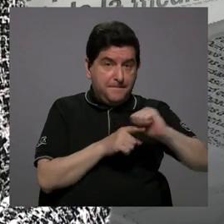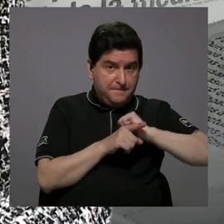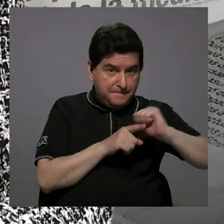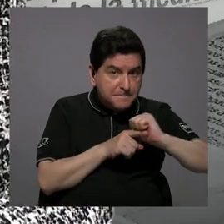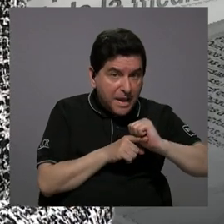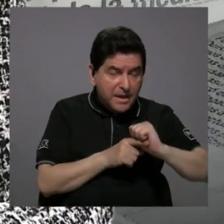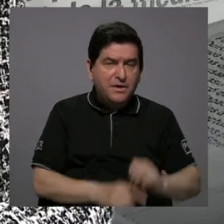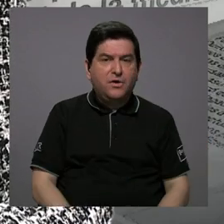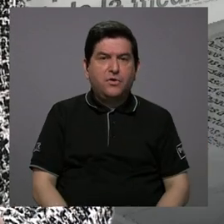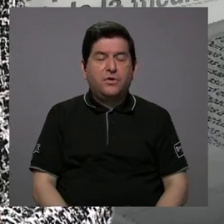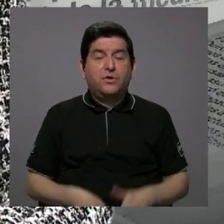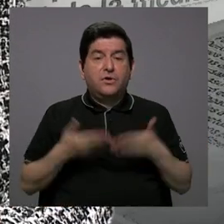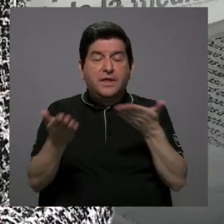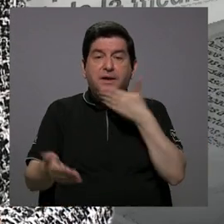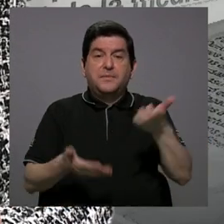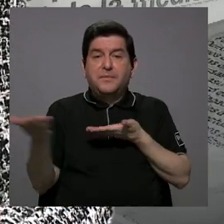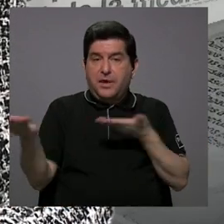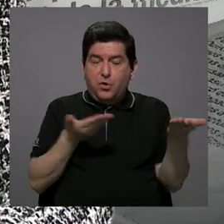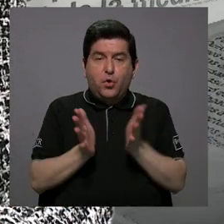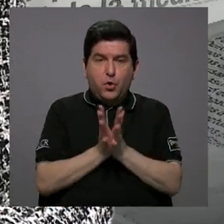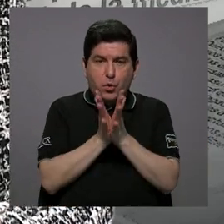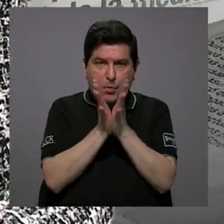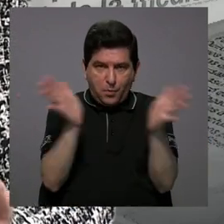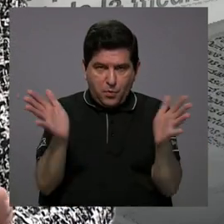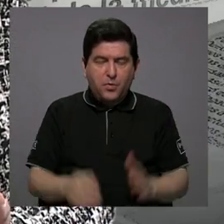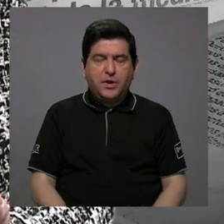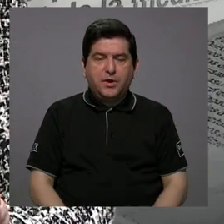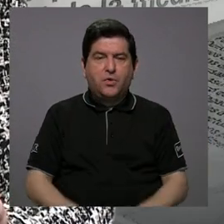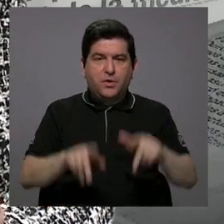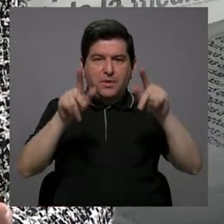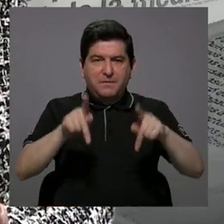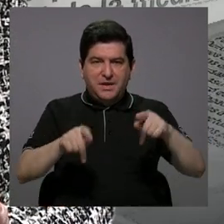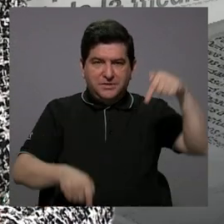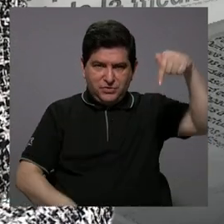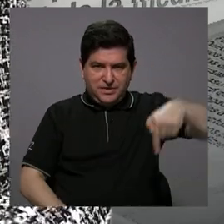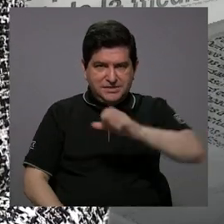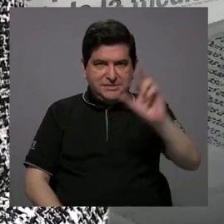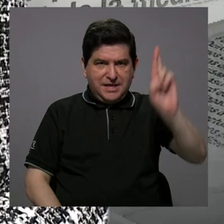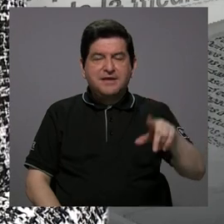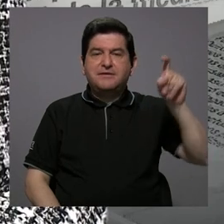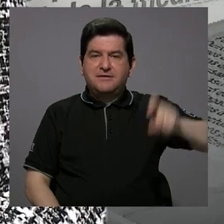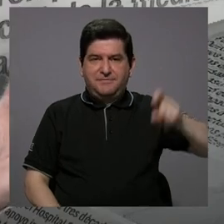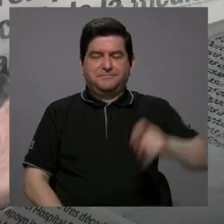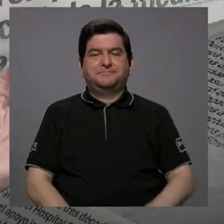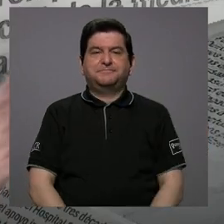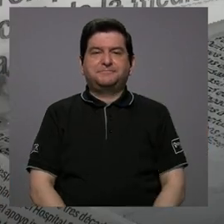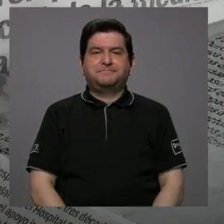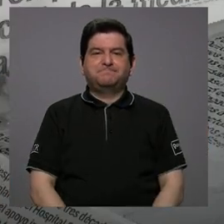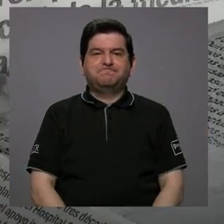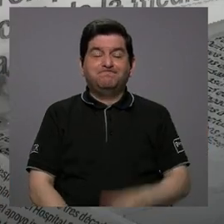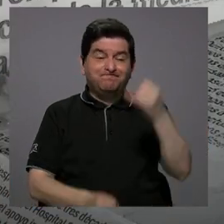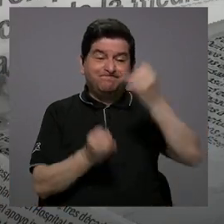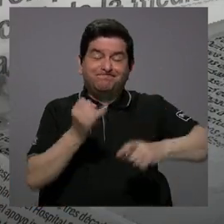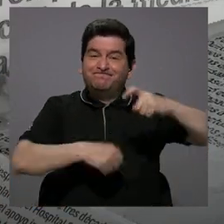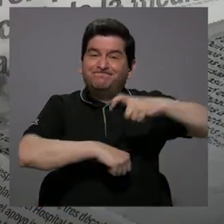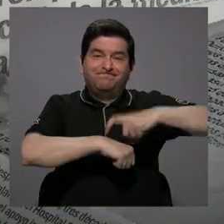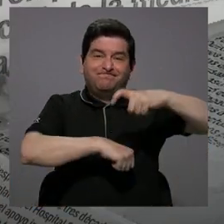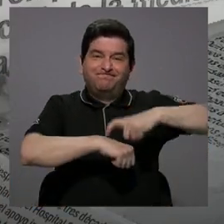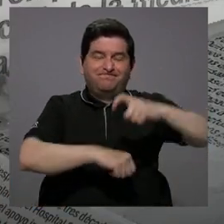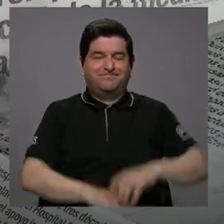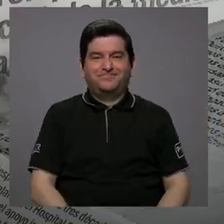para poder dar el mejor servicio público que los costarricenses requieren. Bueno, se nos fue el tiempo.